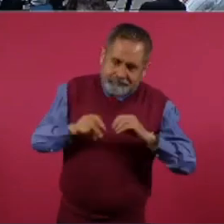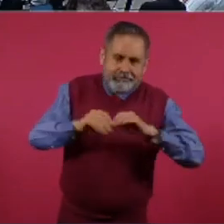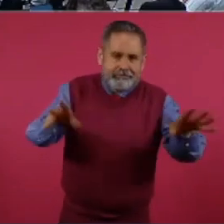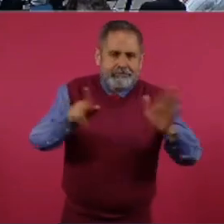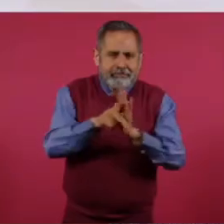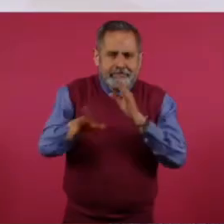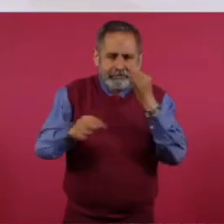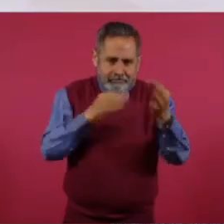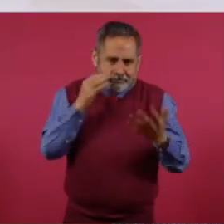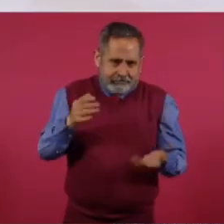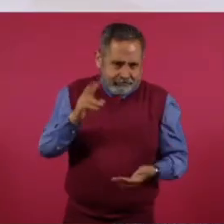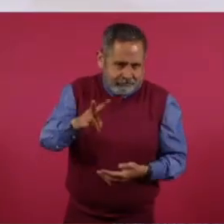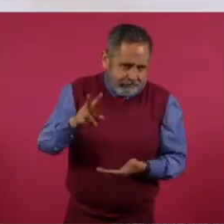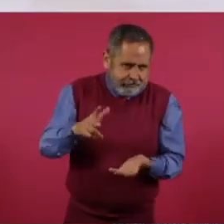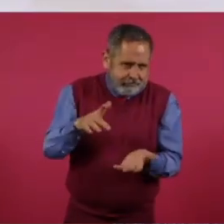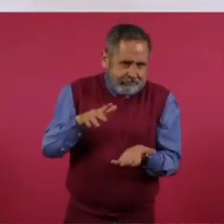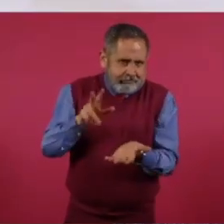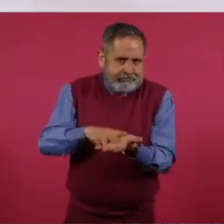Sí es nota,